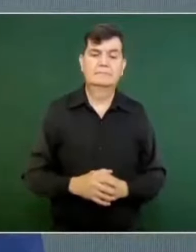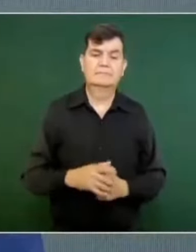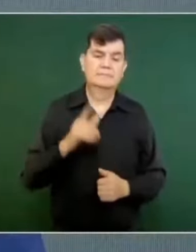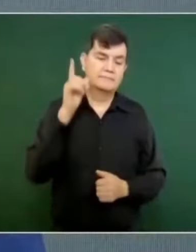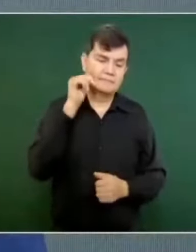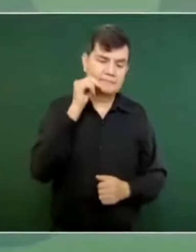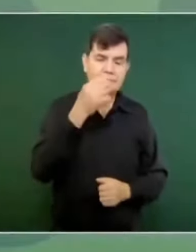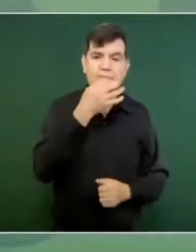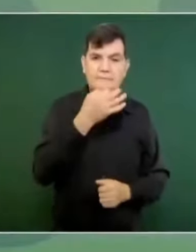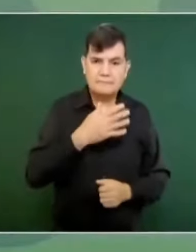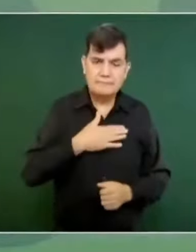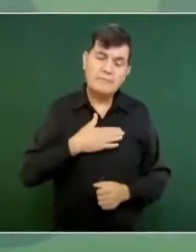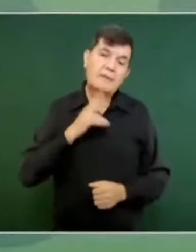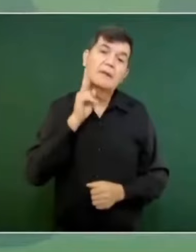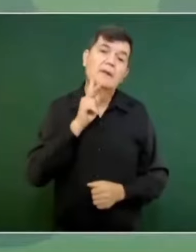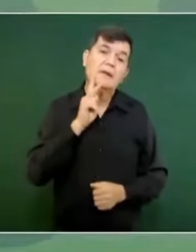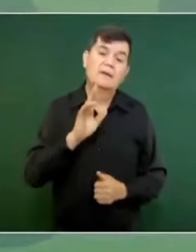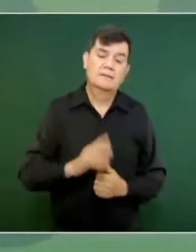nos diga.